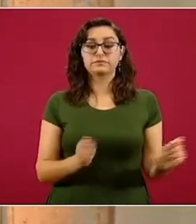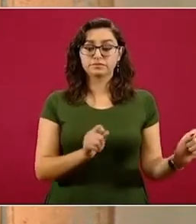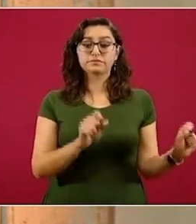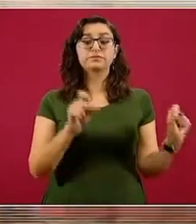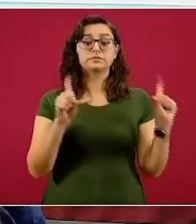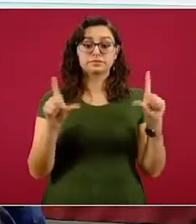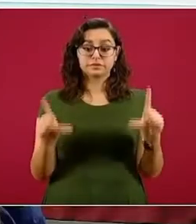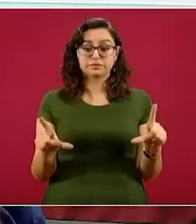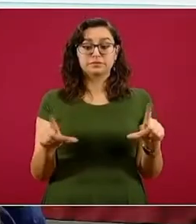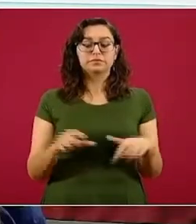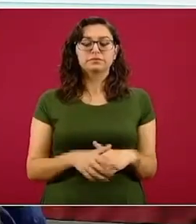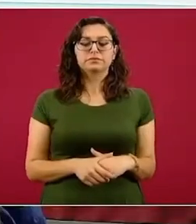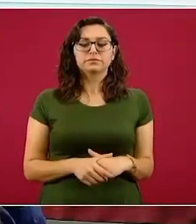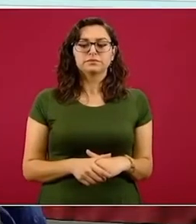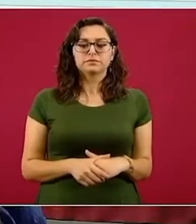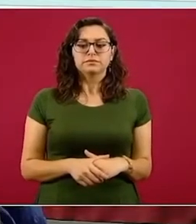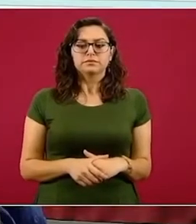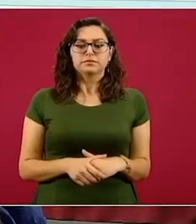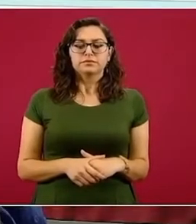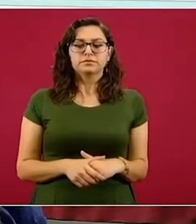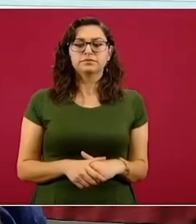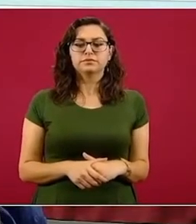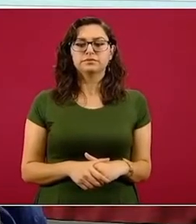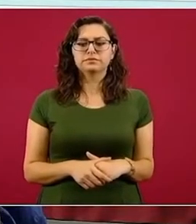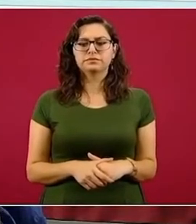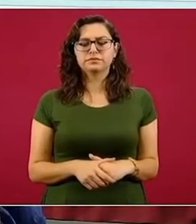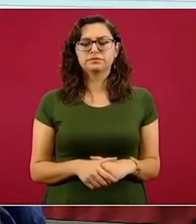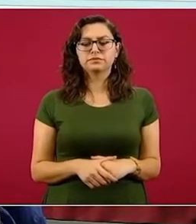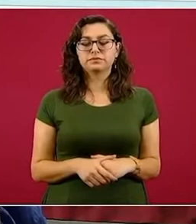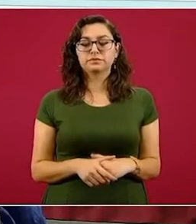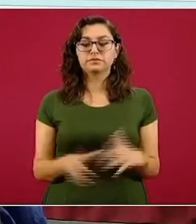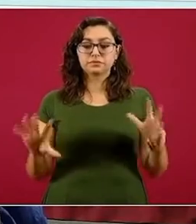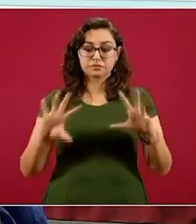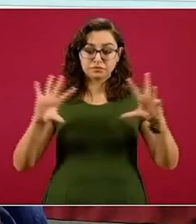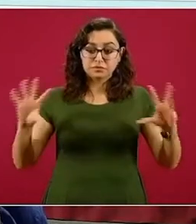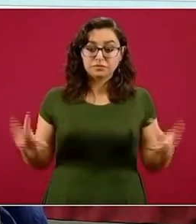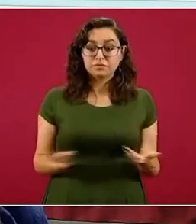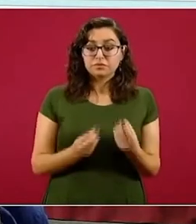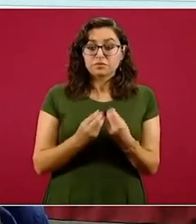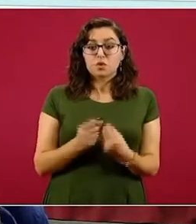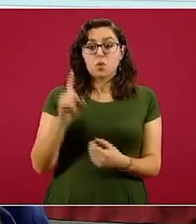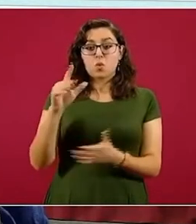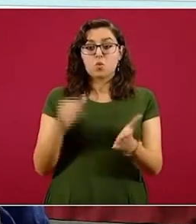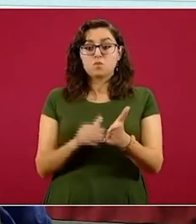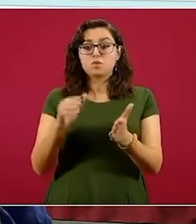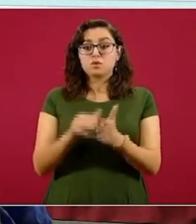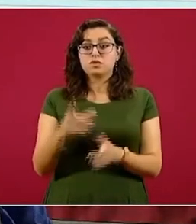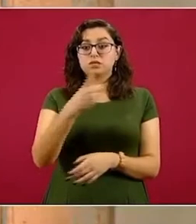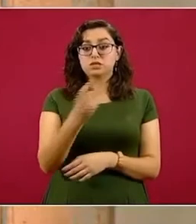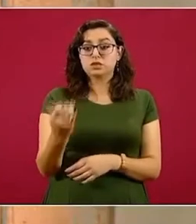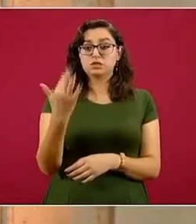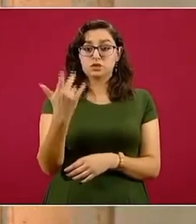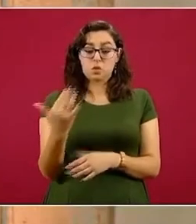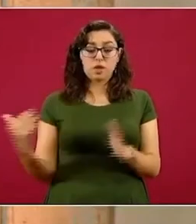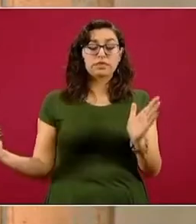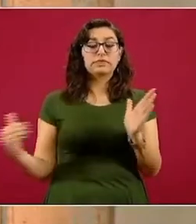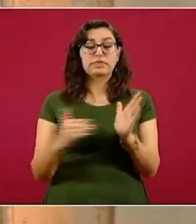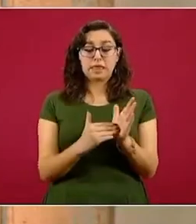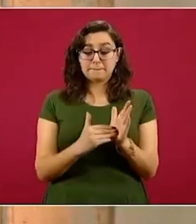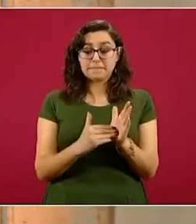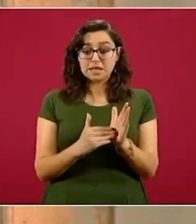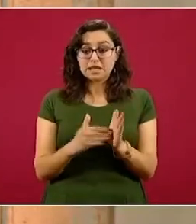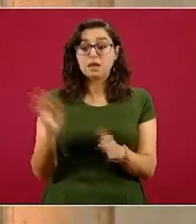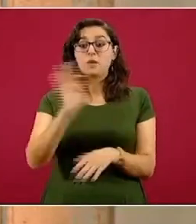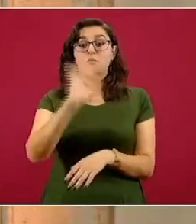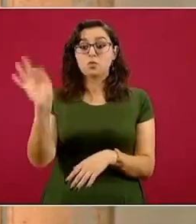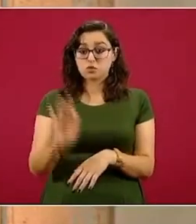diapositiva vamos a ver la actualización de los casos estimados, más de un millón 150 mil para el día de hoy que aplicando ese